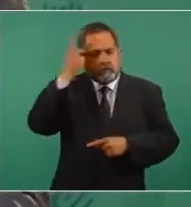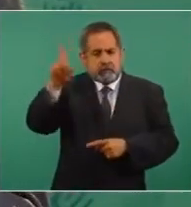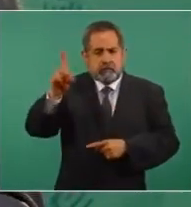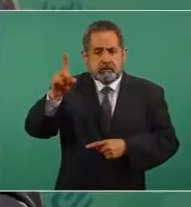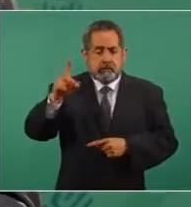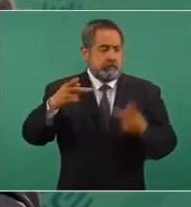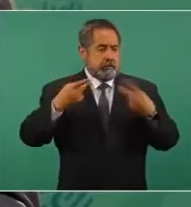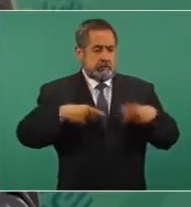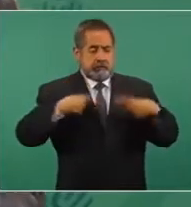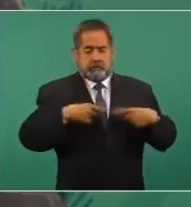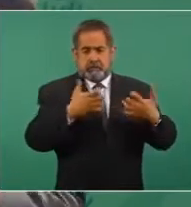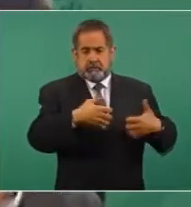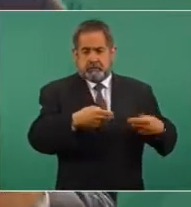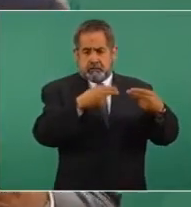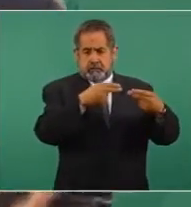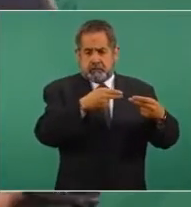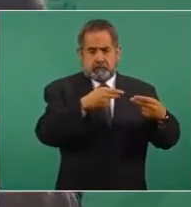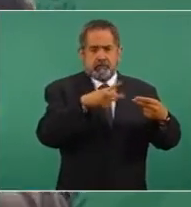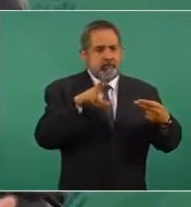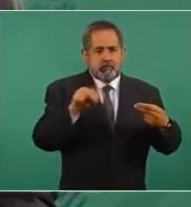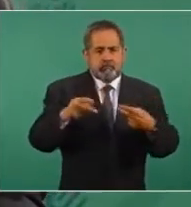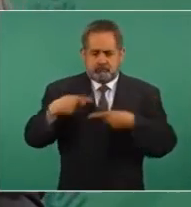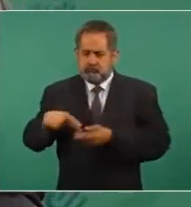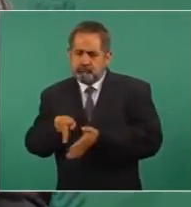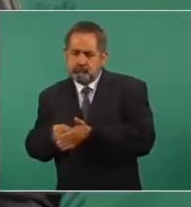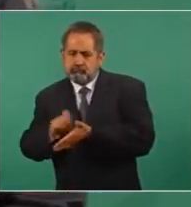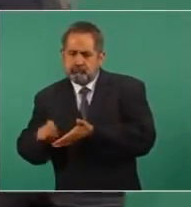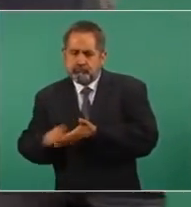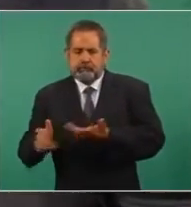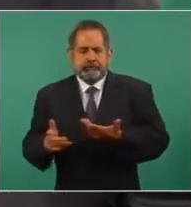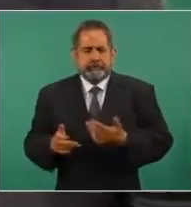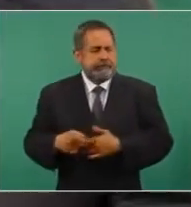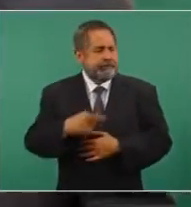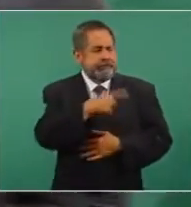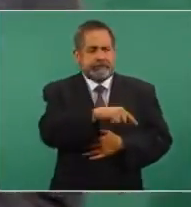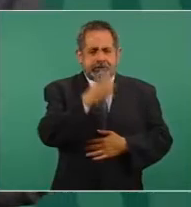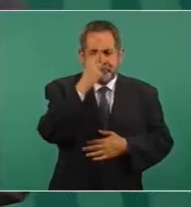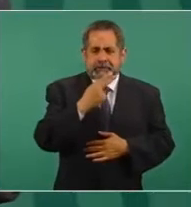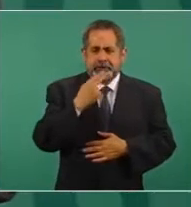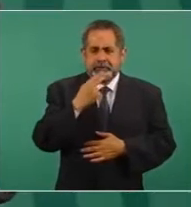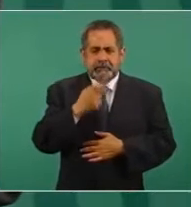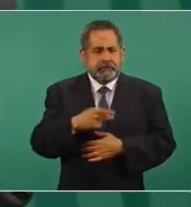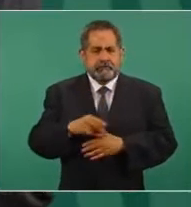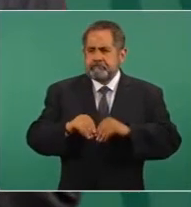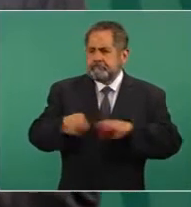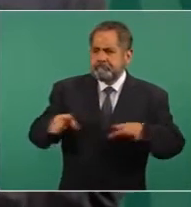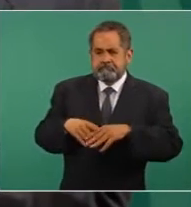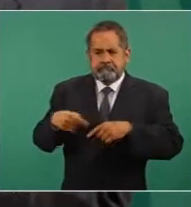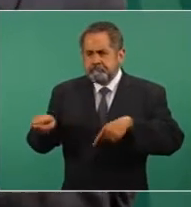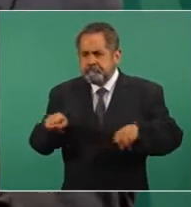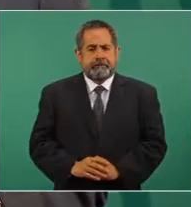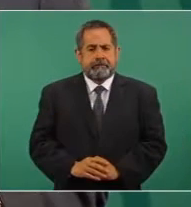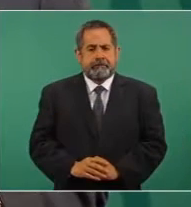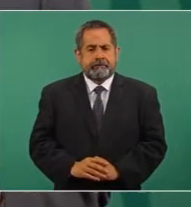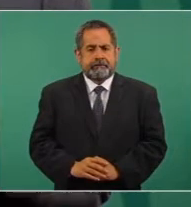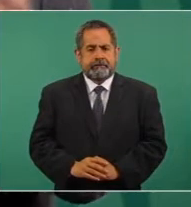Entonces, ¿para qué utilizan los medios? Para proteger sus intereses.